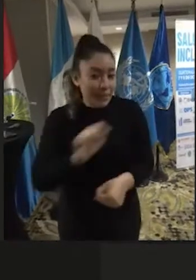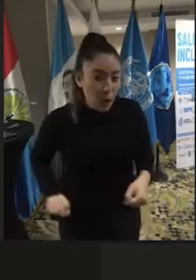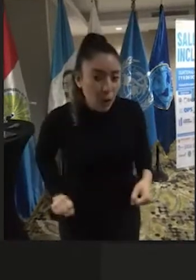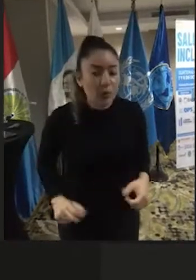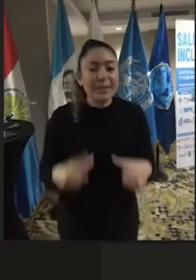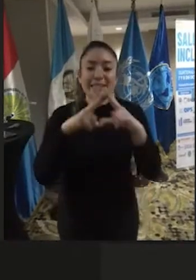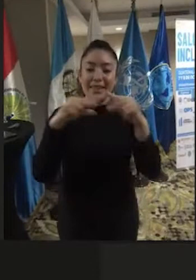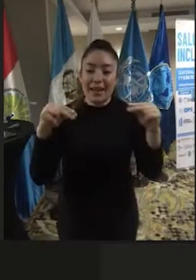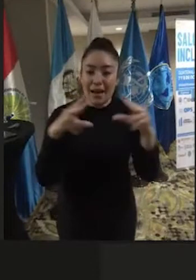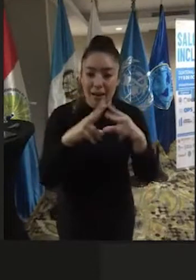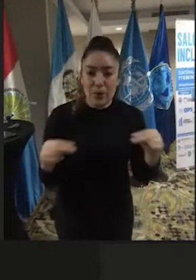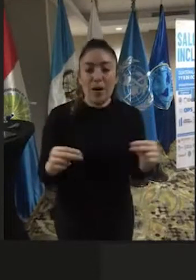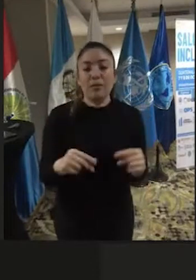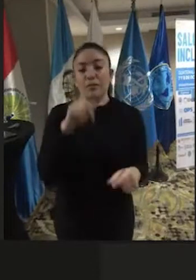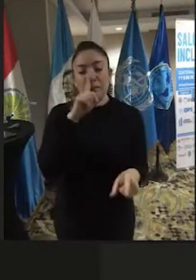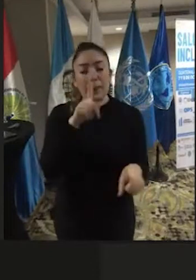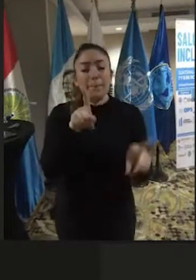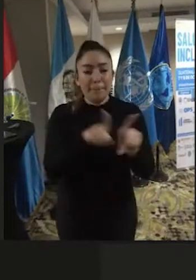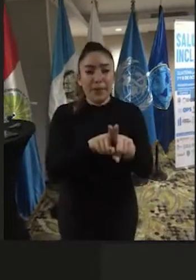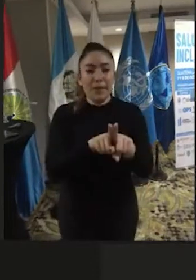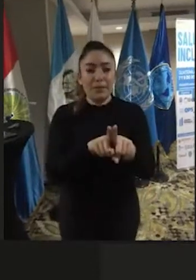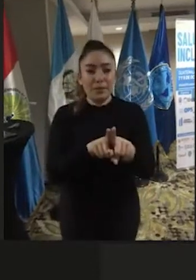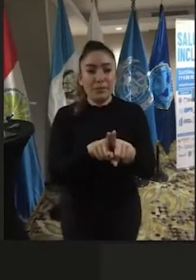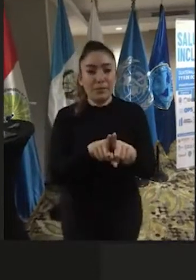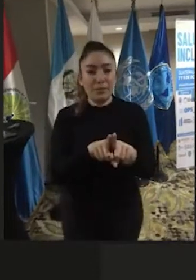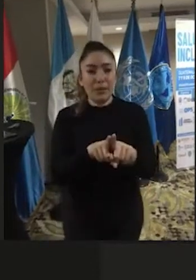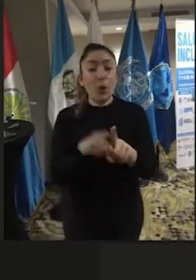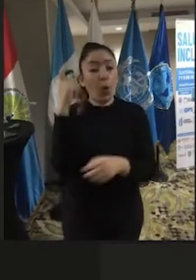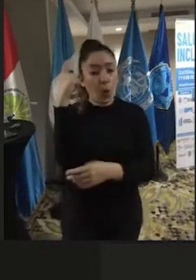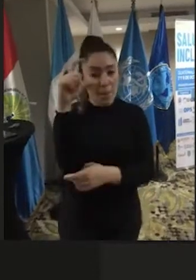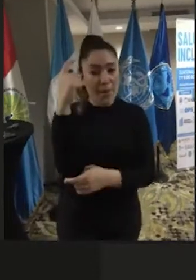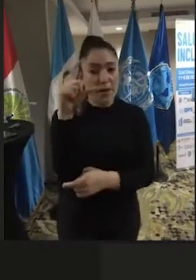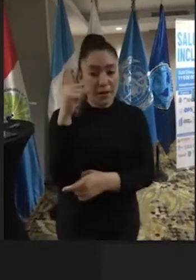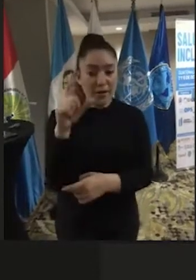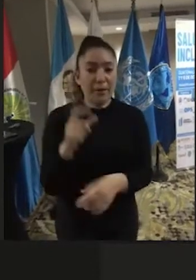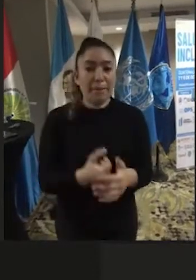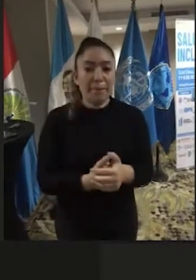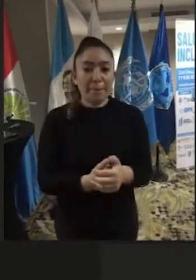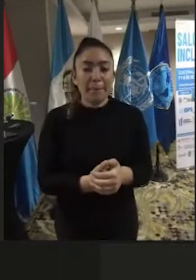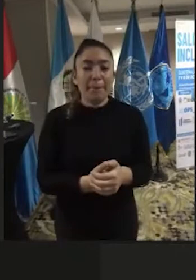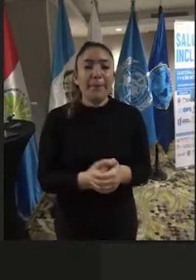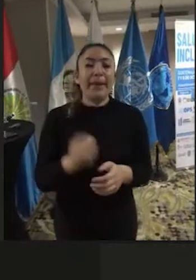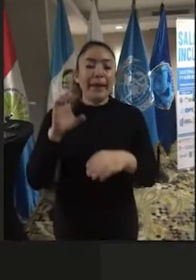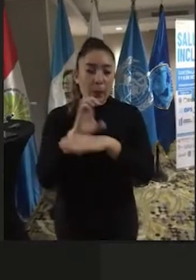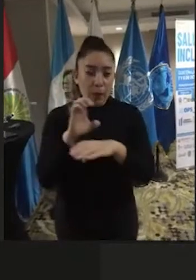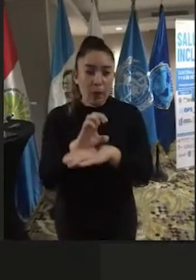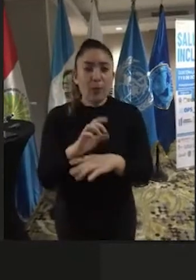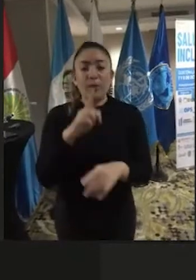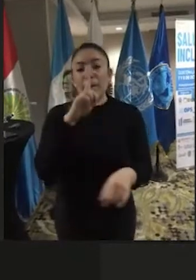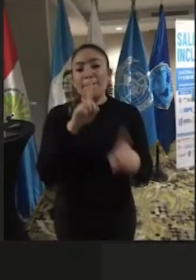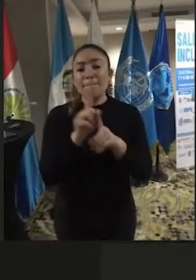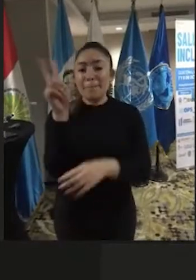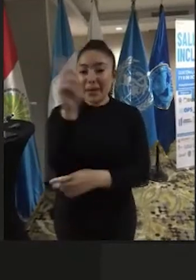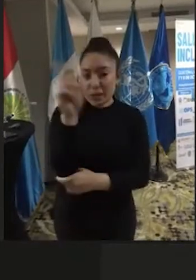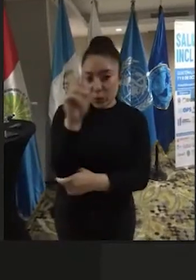Nicaragua, también Colombia, Ecuador, Venezuela,